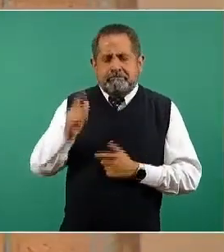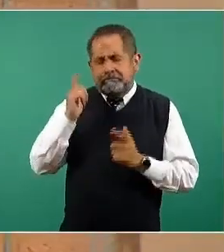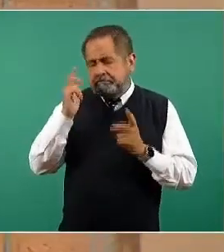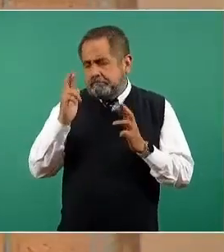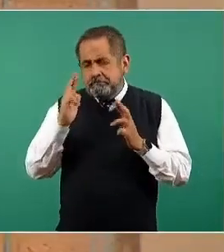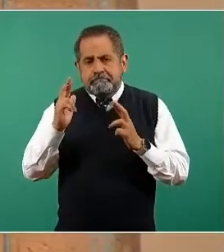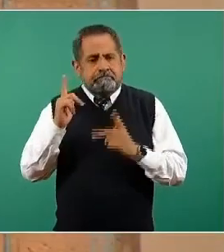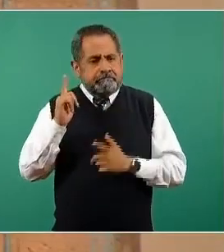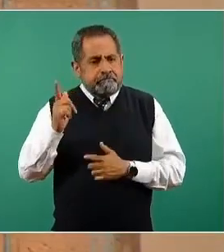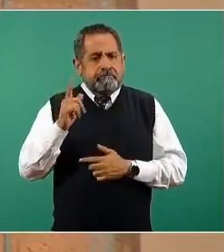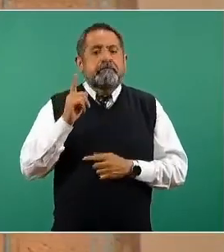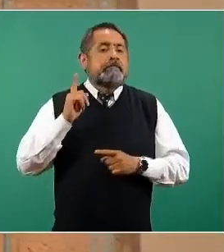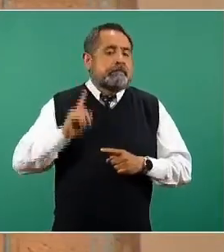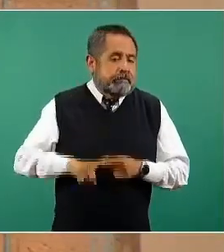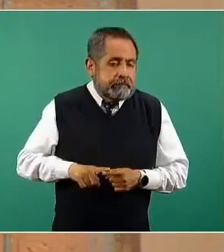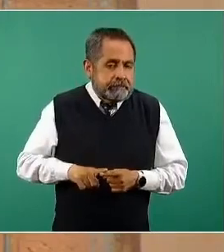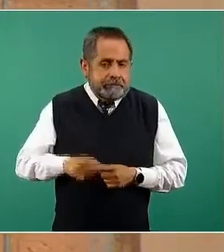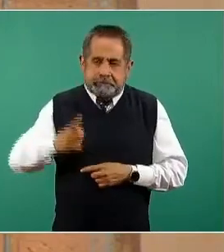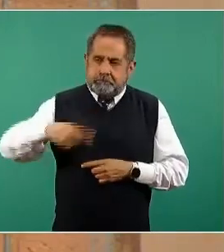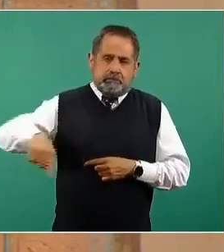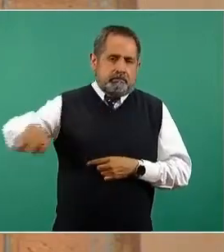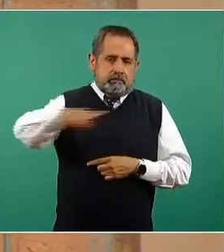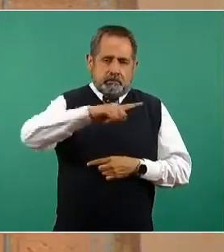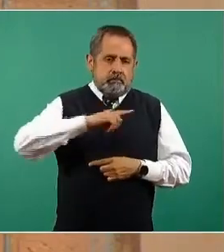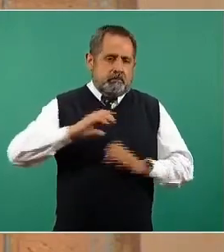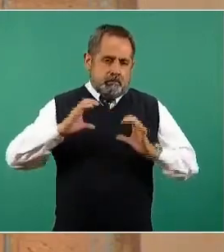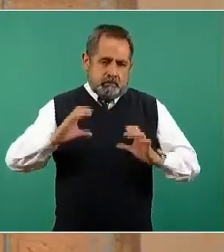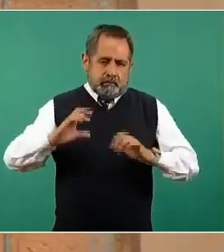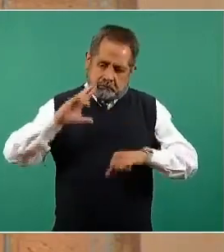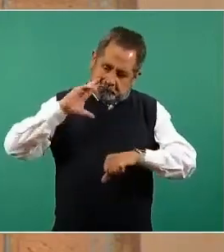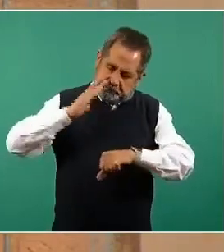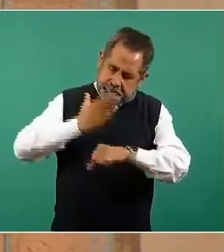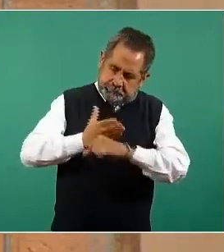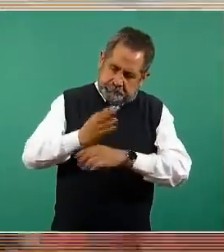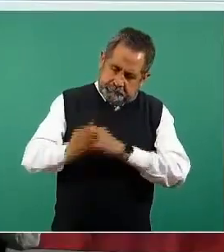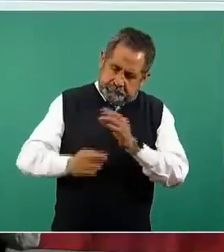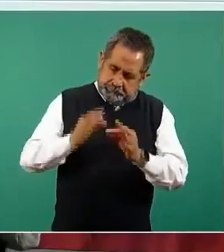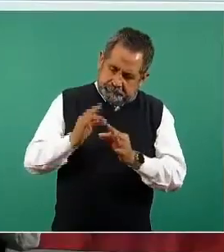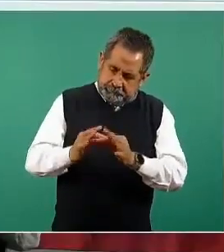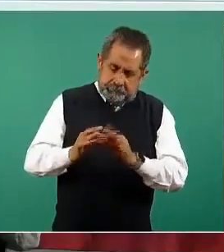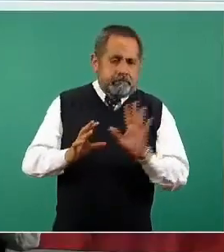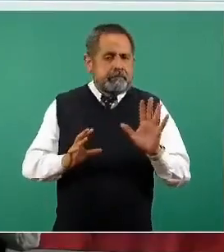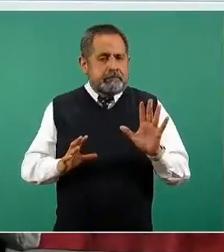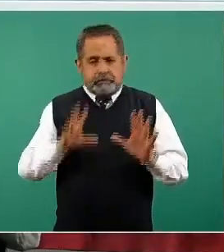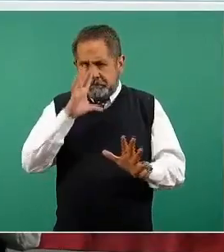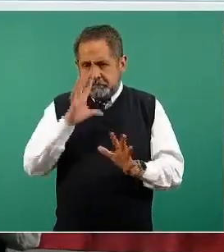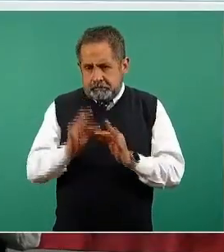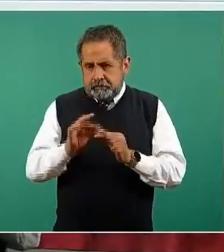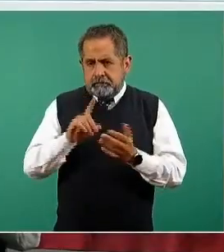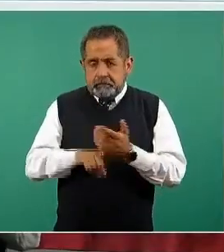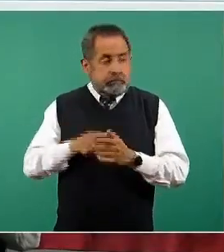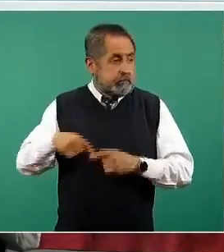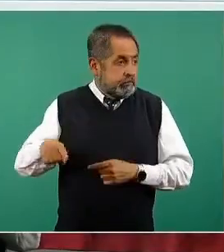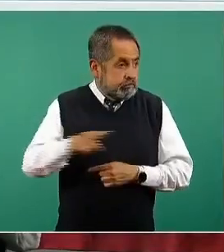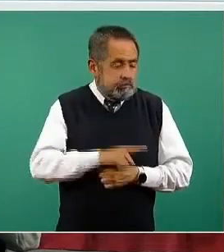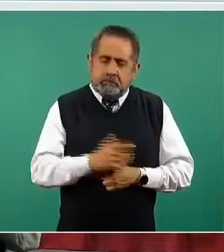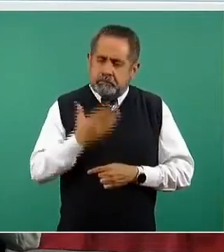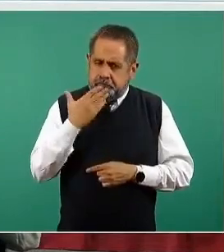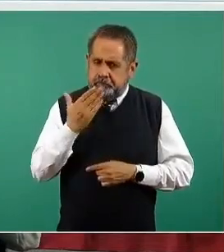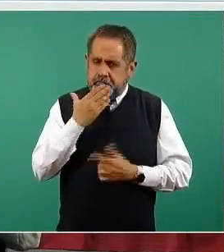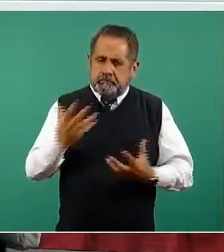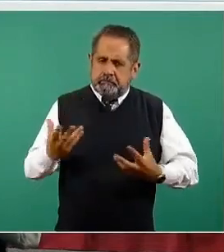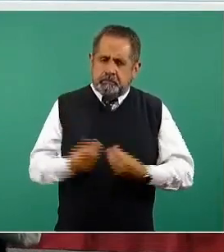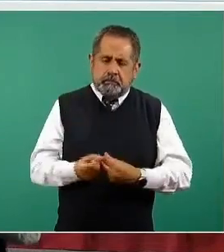comentamos, va a ser solo si todos nos seguimos sumando y seguimos implementando las acciones de manera conjunta.